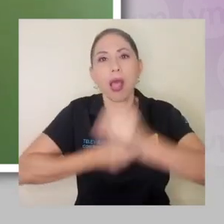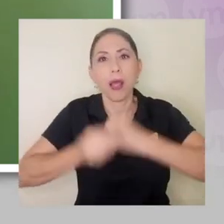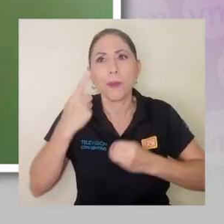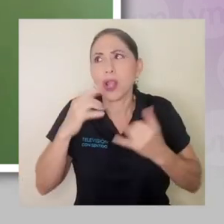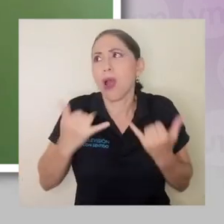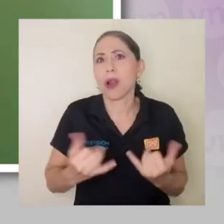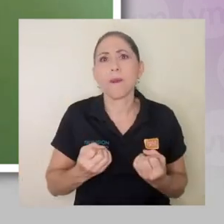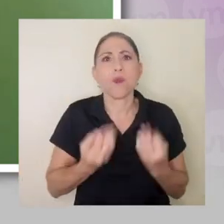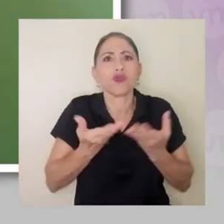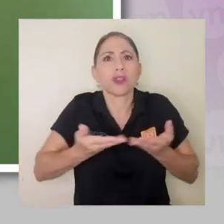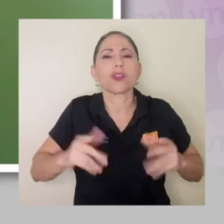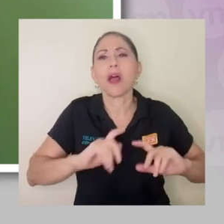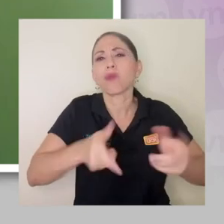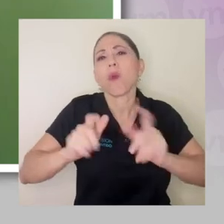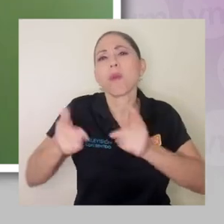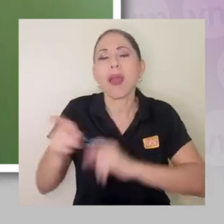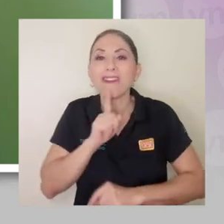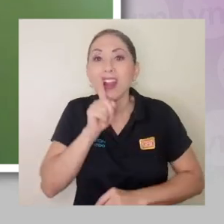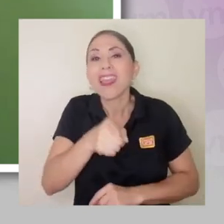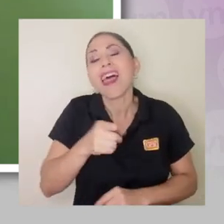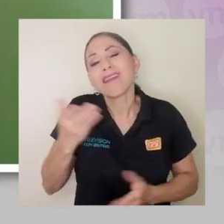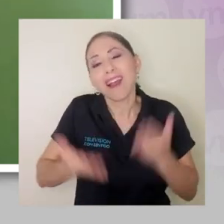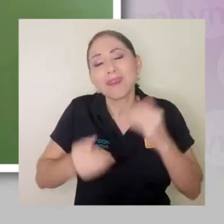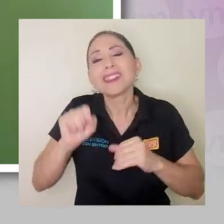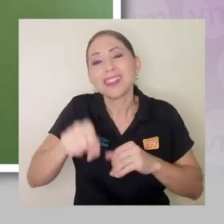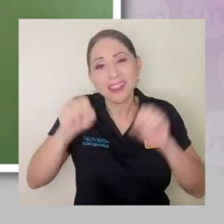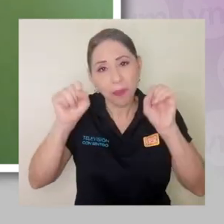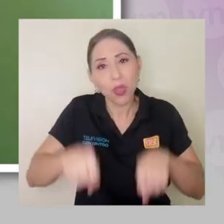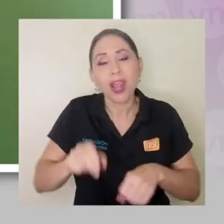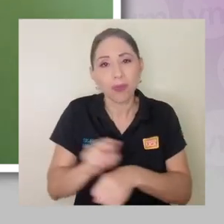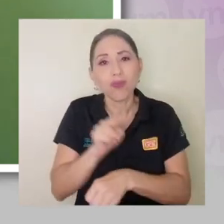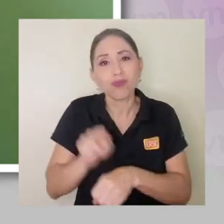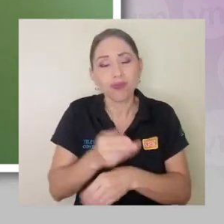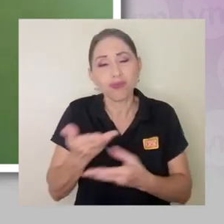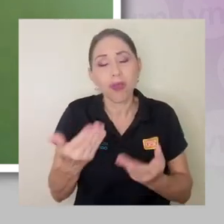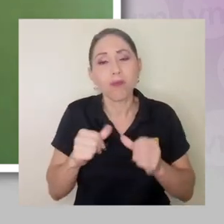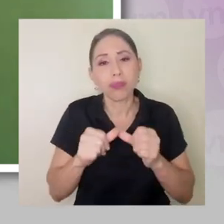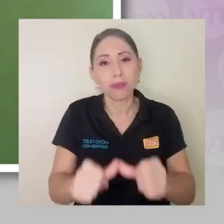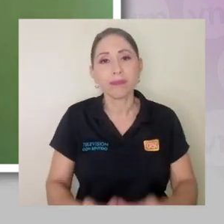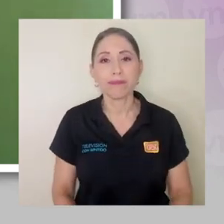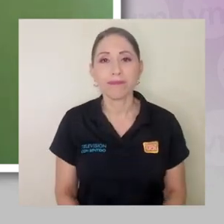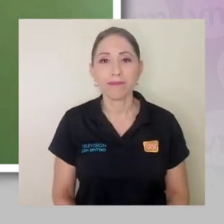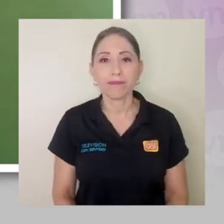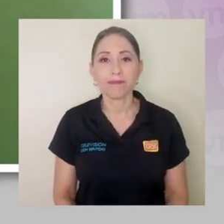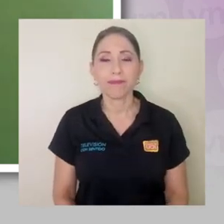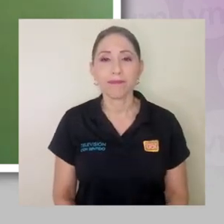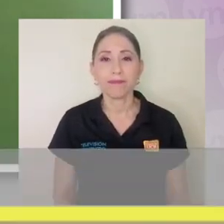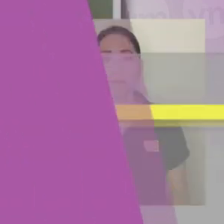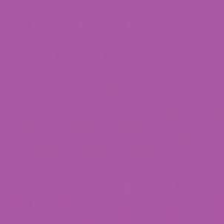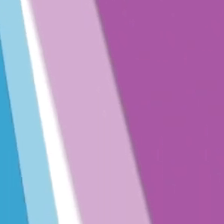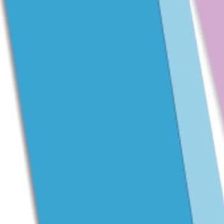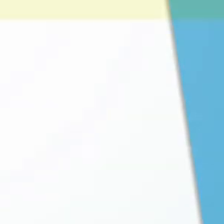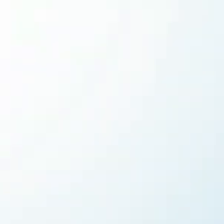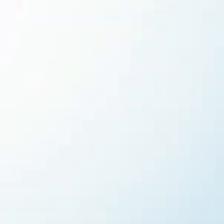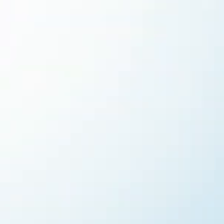alimentos, ¿verdad? Porque se están desperdiciando muchos que en realidad tal vez sí se podrían todavía consumir.